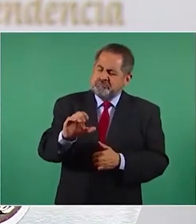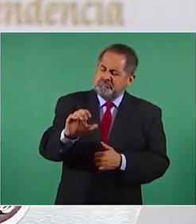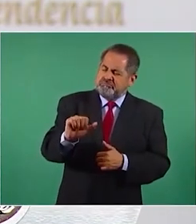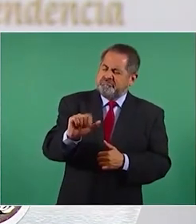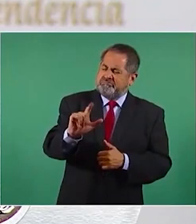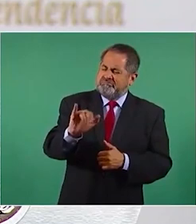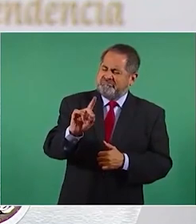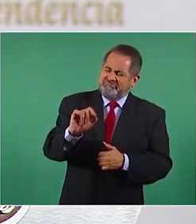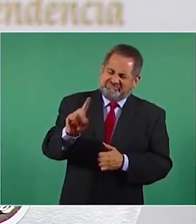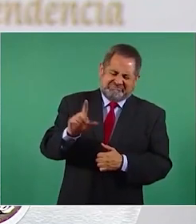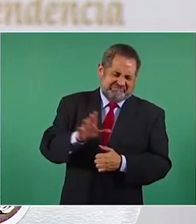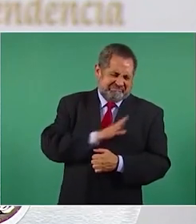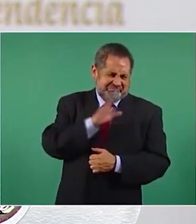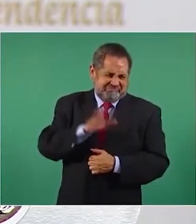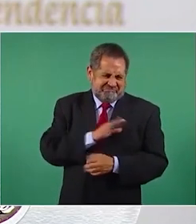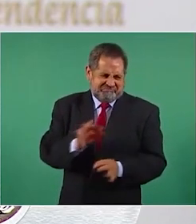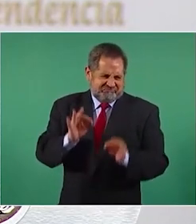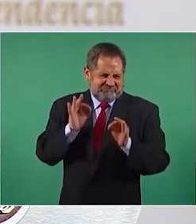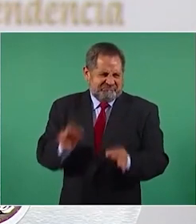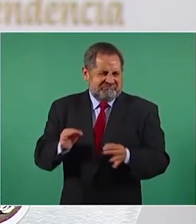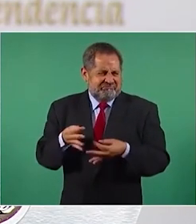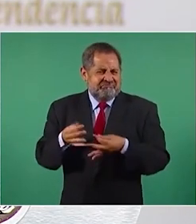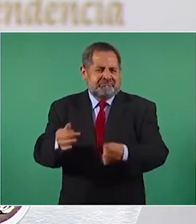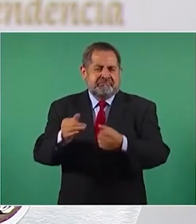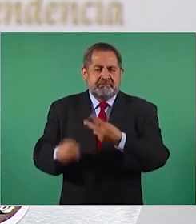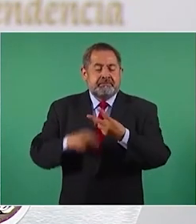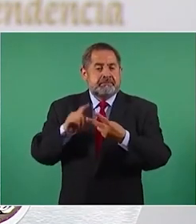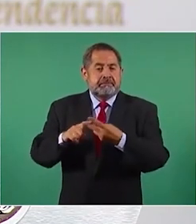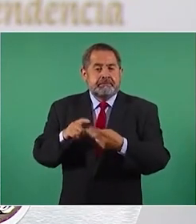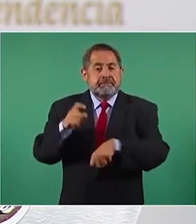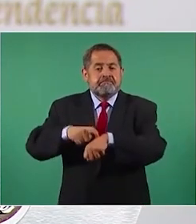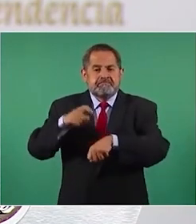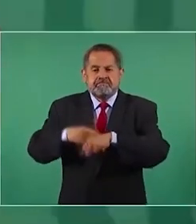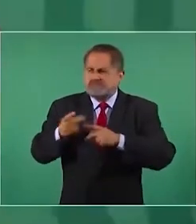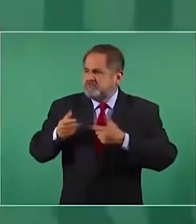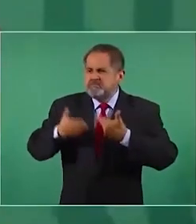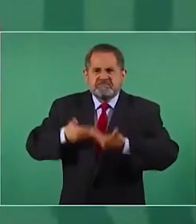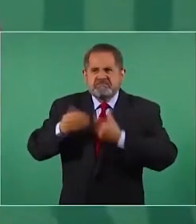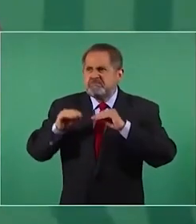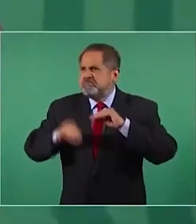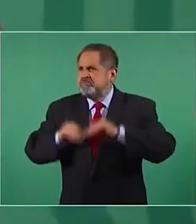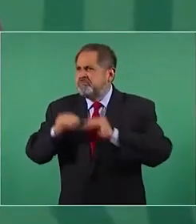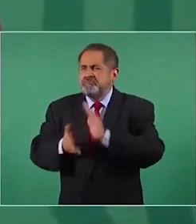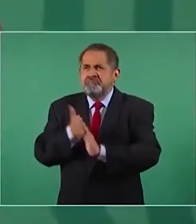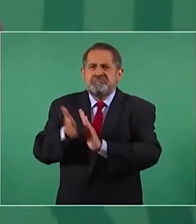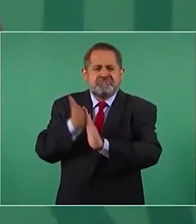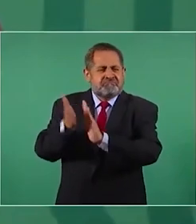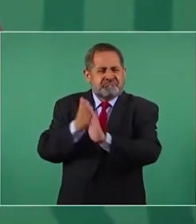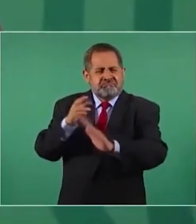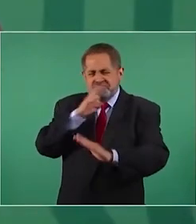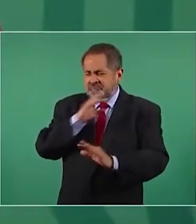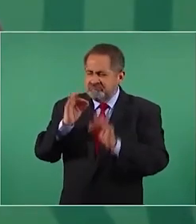tiempo de construcción.